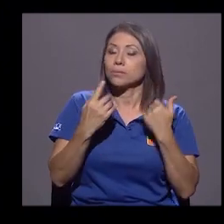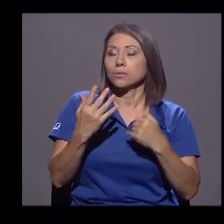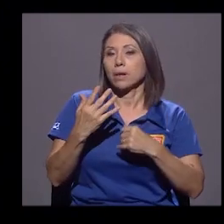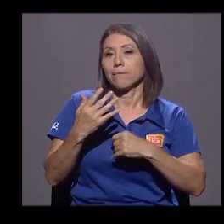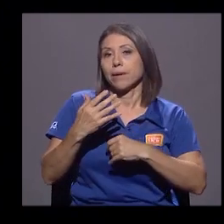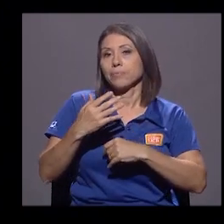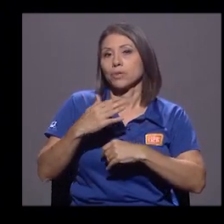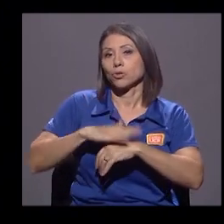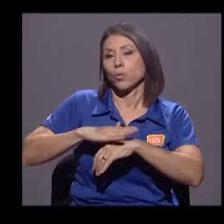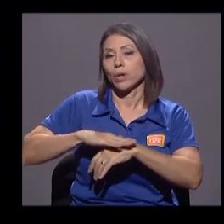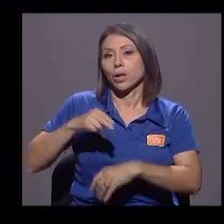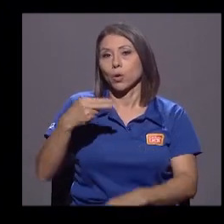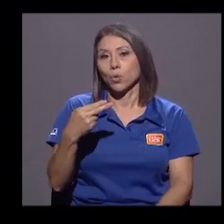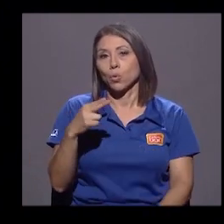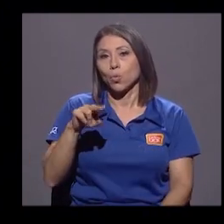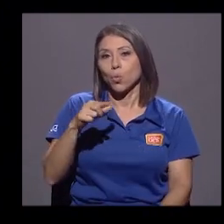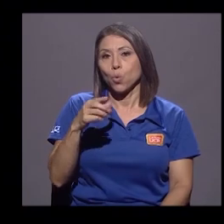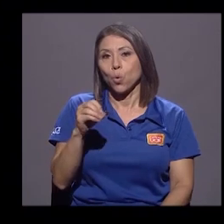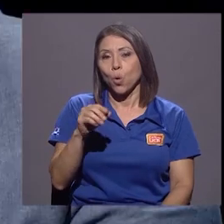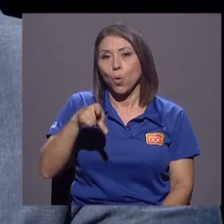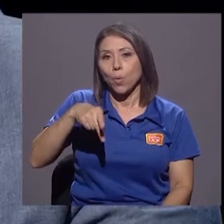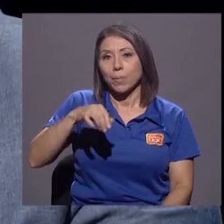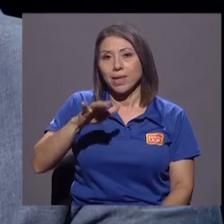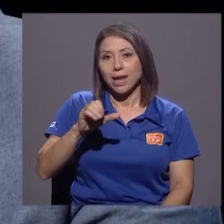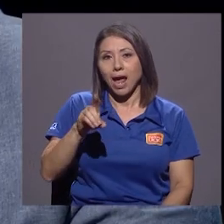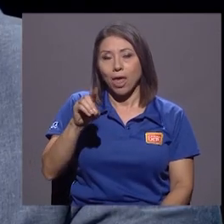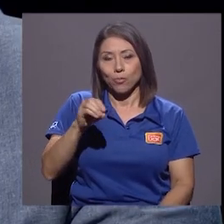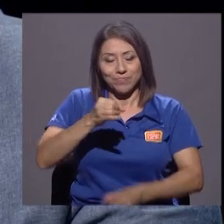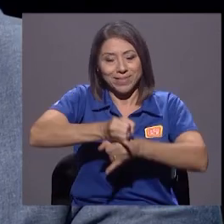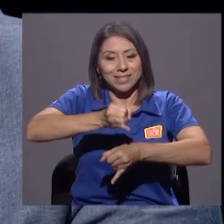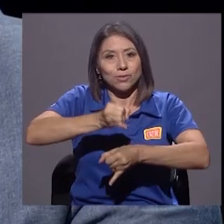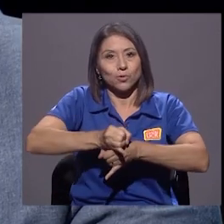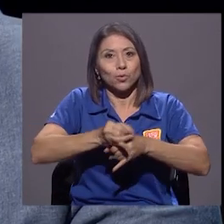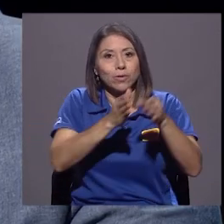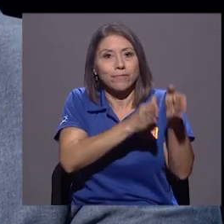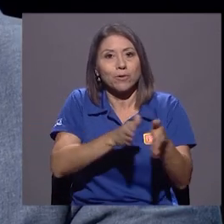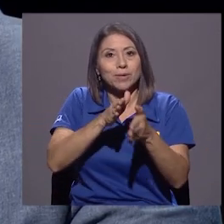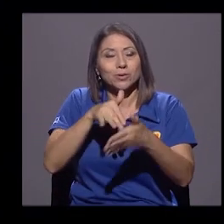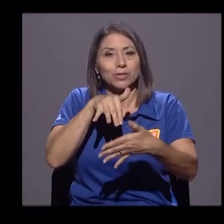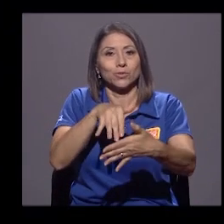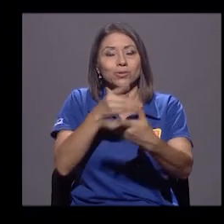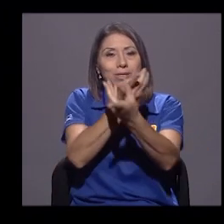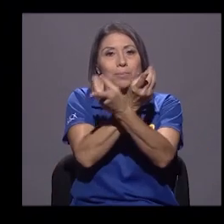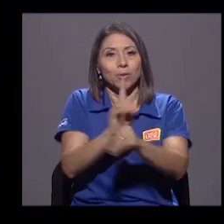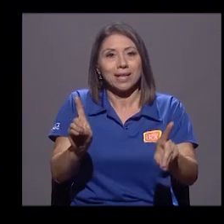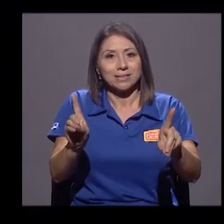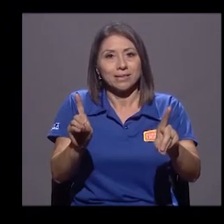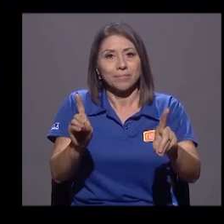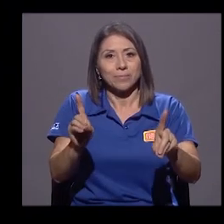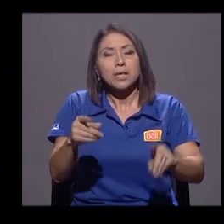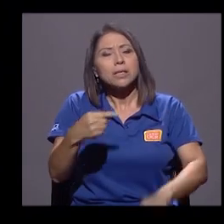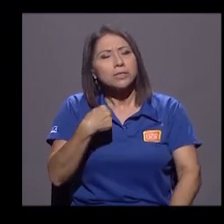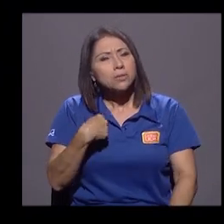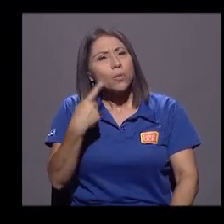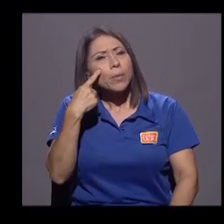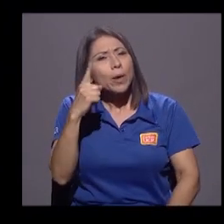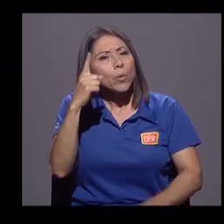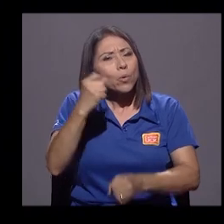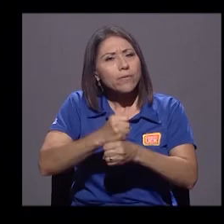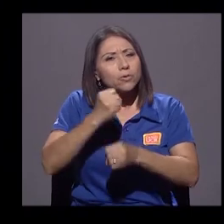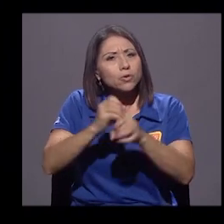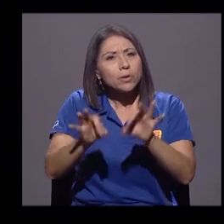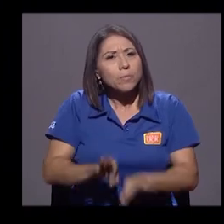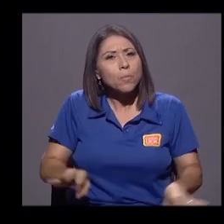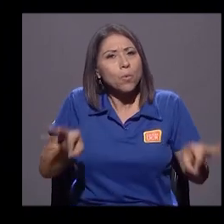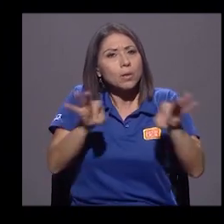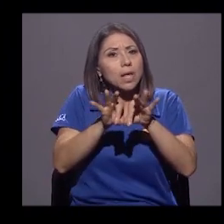a Hugo Picado y al Instituto de Formación y Estudios en Democracia, si veo una función importante, no solamente del Tribunal